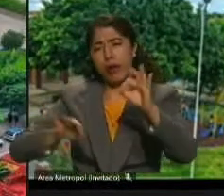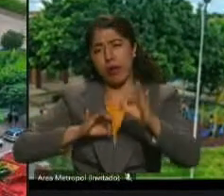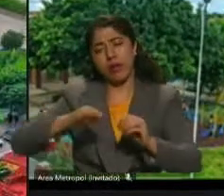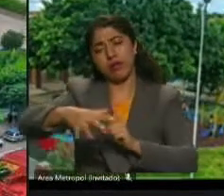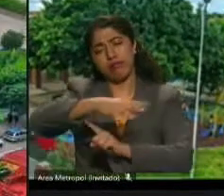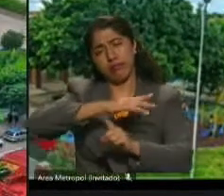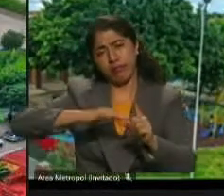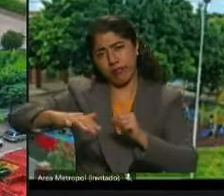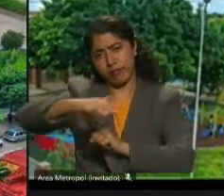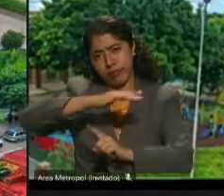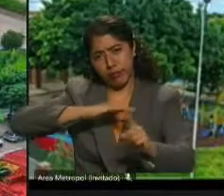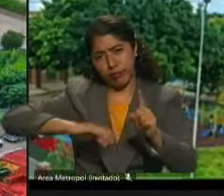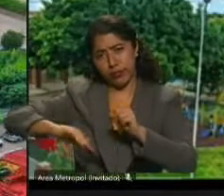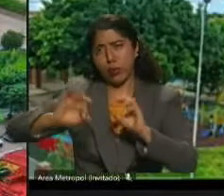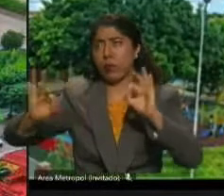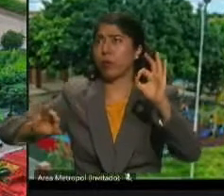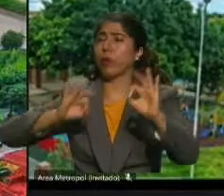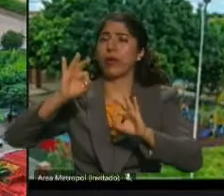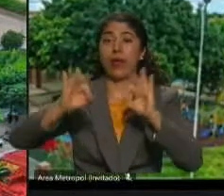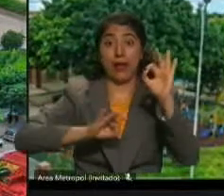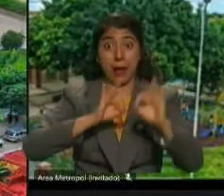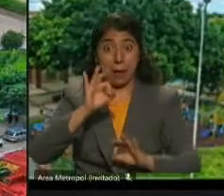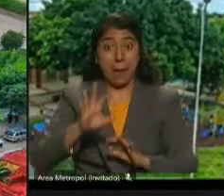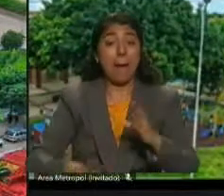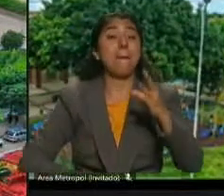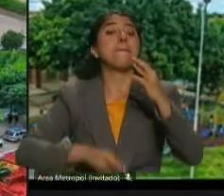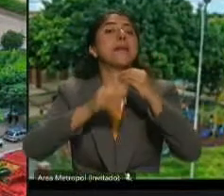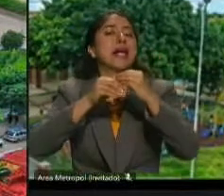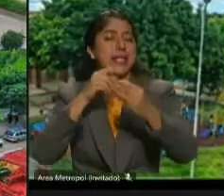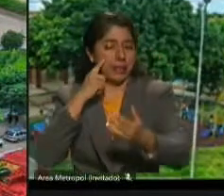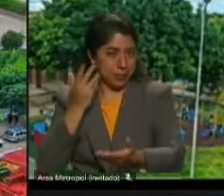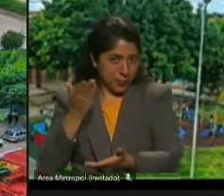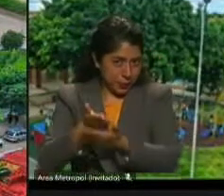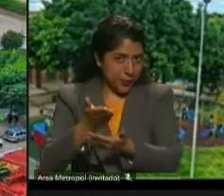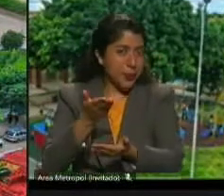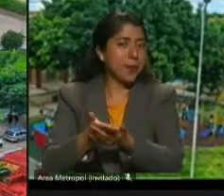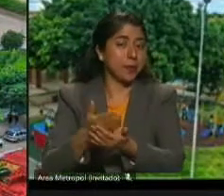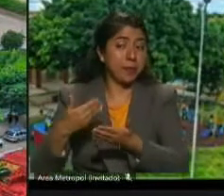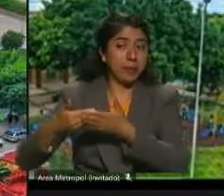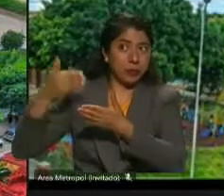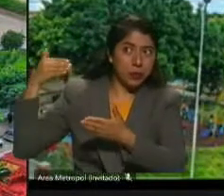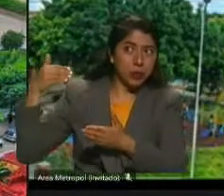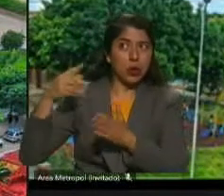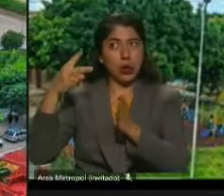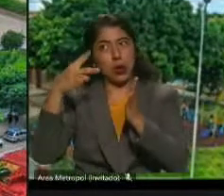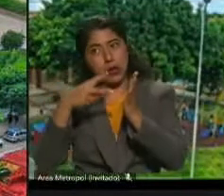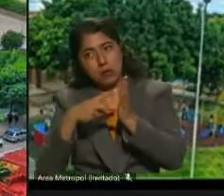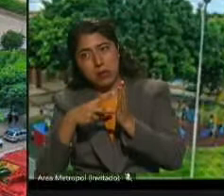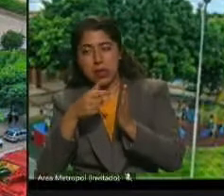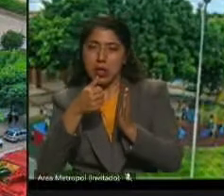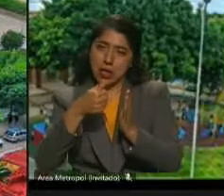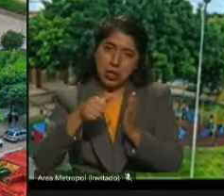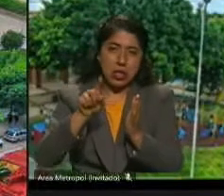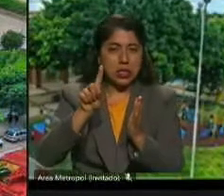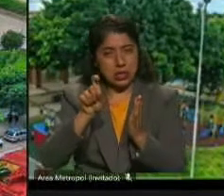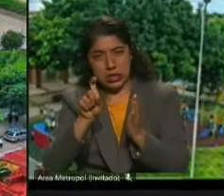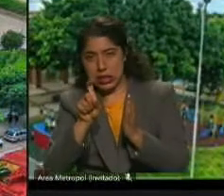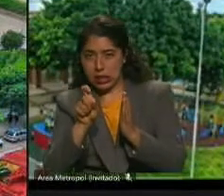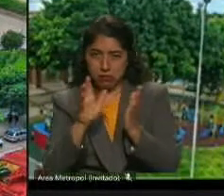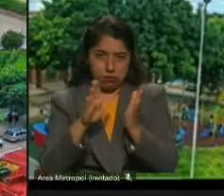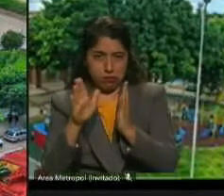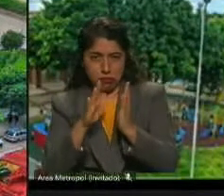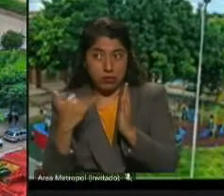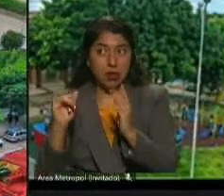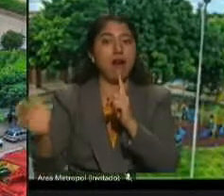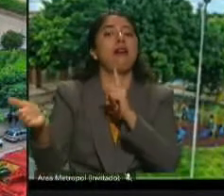Otra de las grandes apuestas que hizo esta ciudad, hemos alcanzado esto, el 2016, fue una salud gratuita para